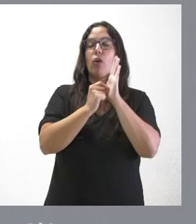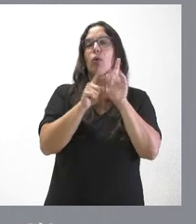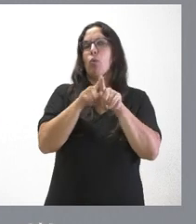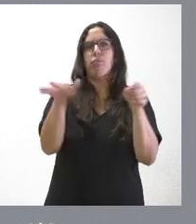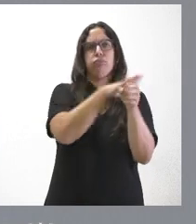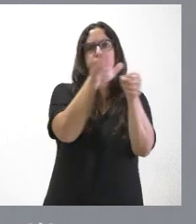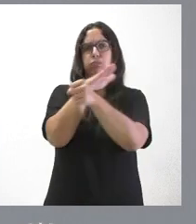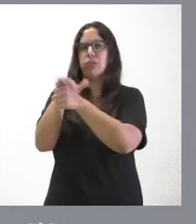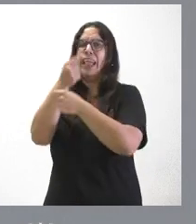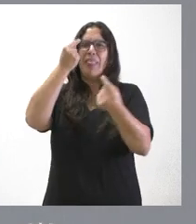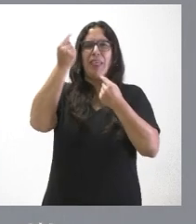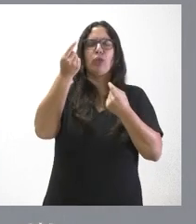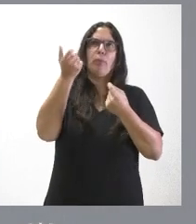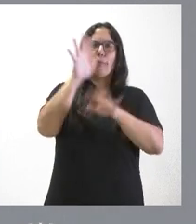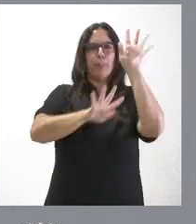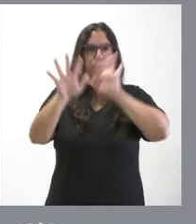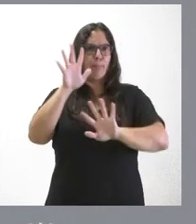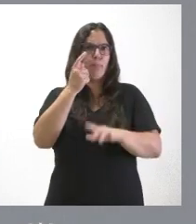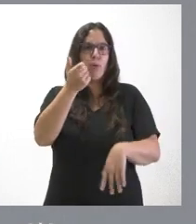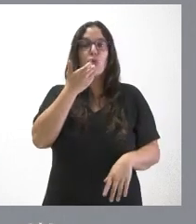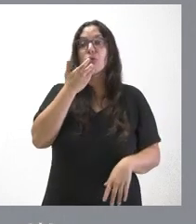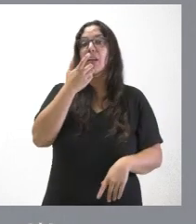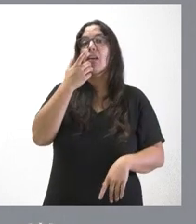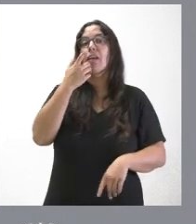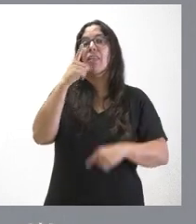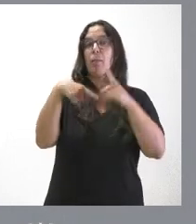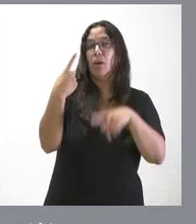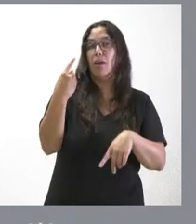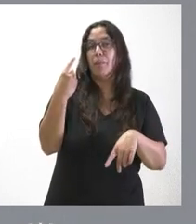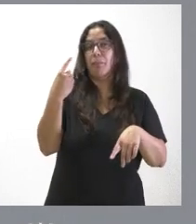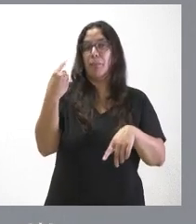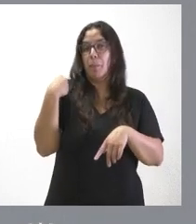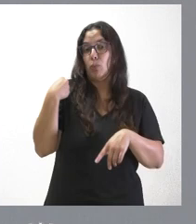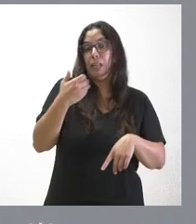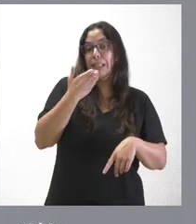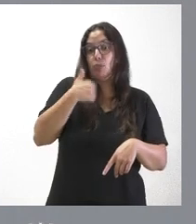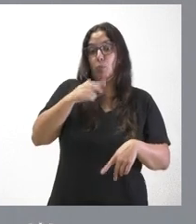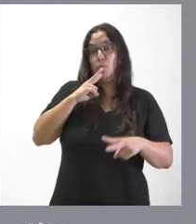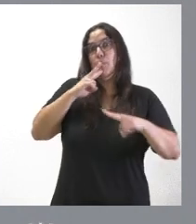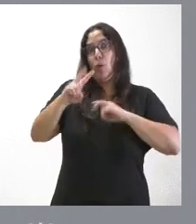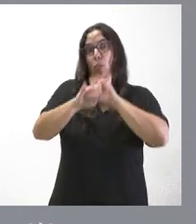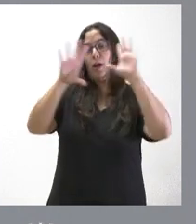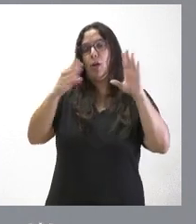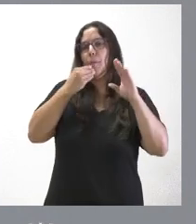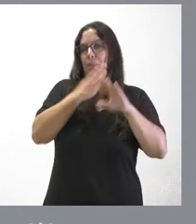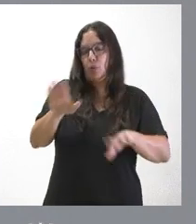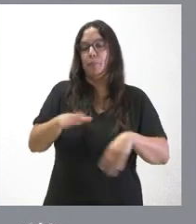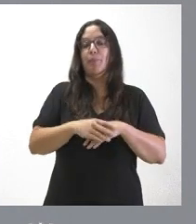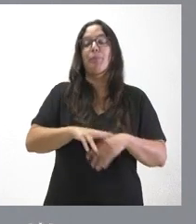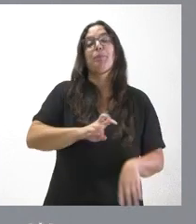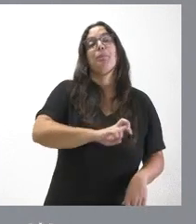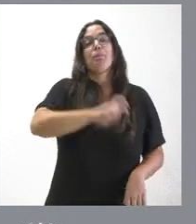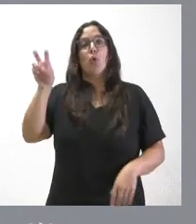muchos datos, quizás un poco complejo. Si tuvieran alguna pregunta más adelante y yo fuera capaz de responderles, pues estoy a su disposición. En otro